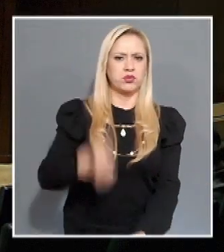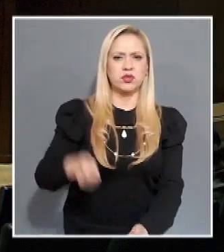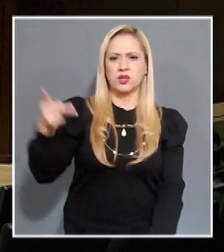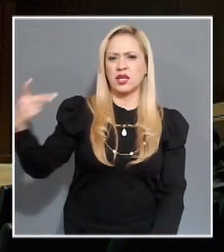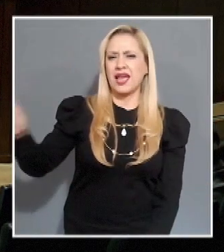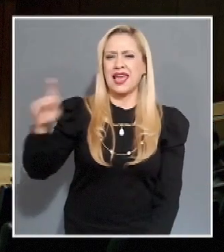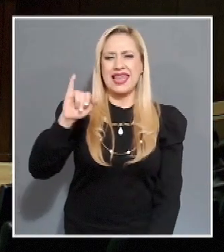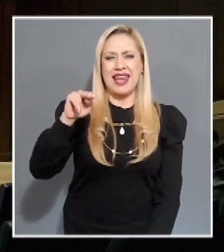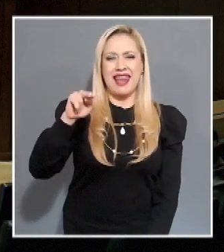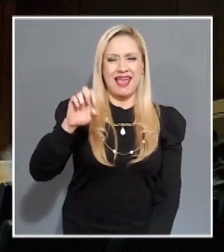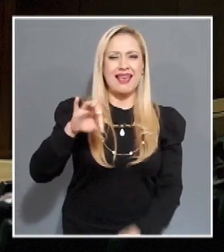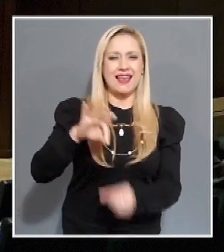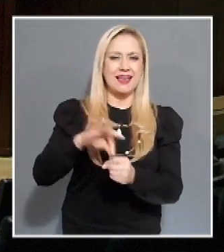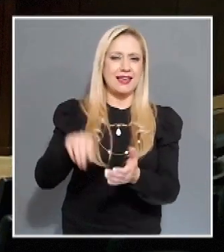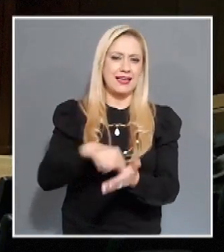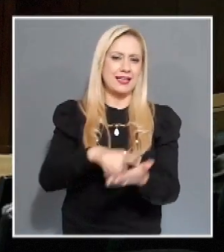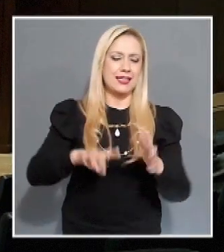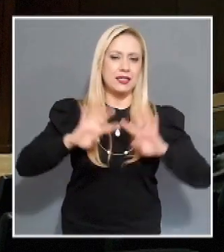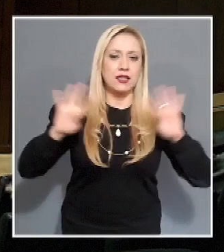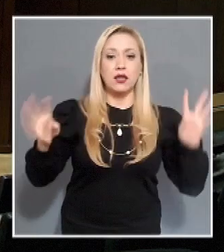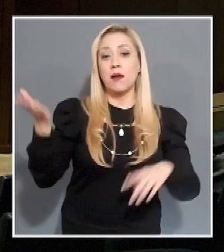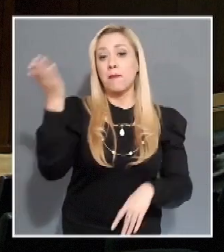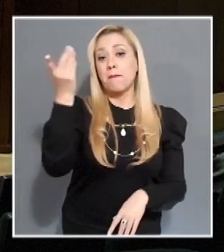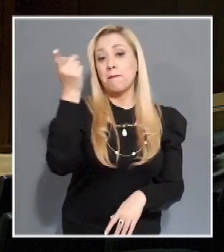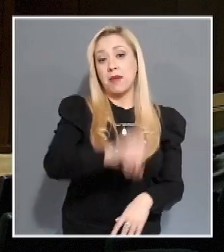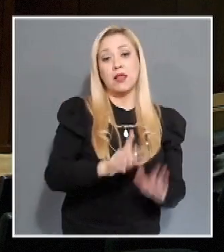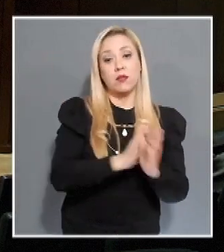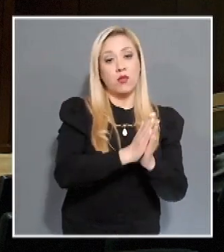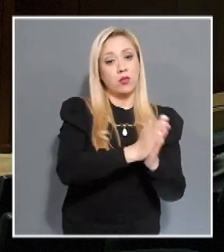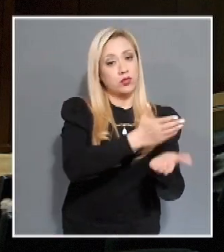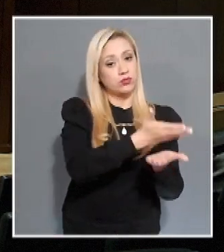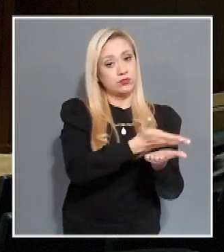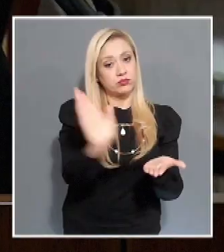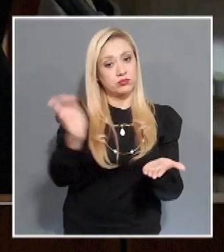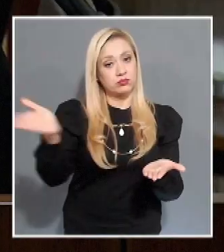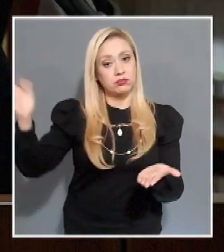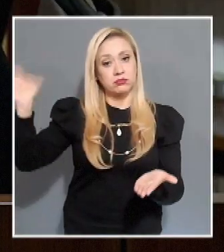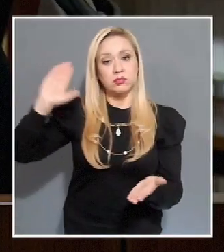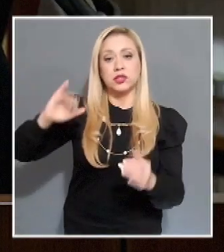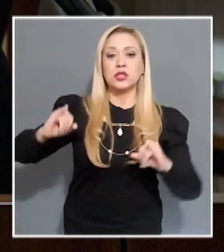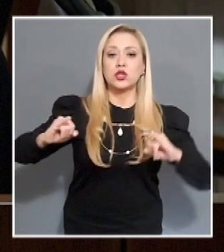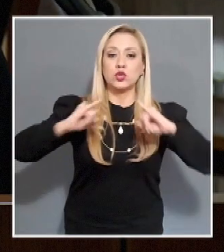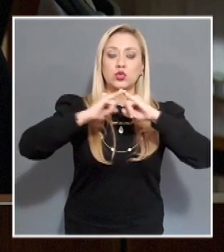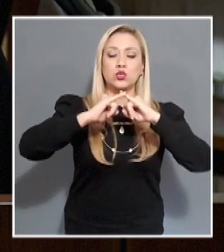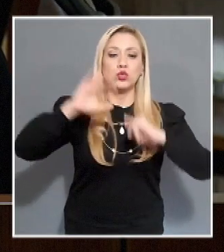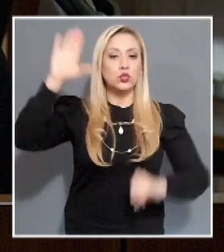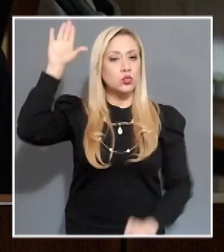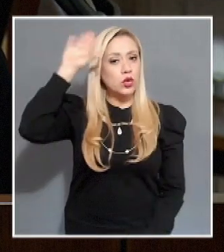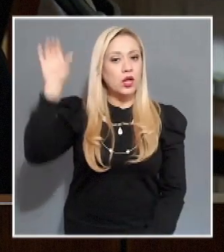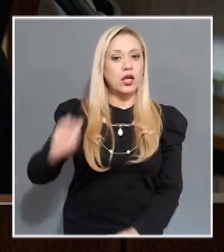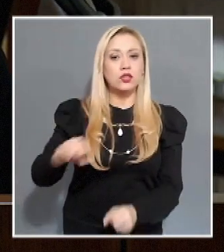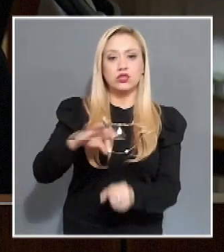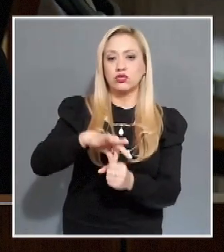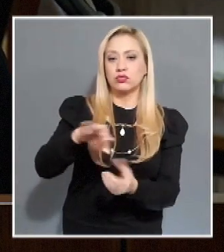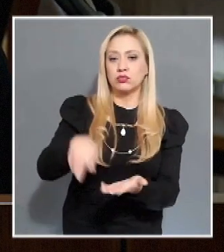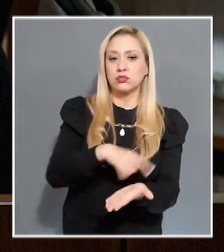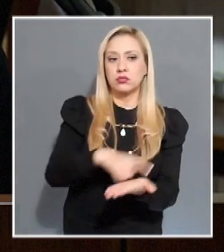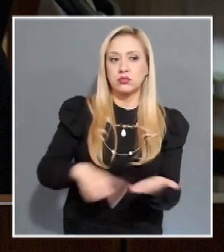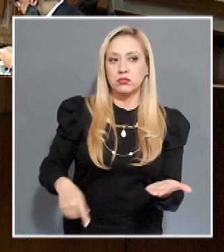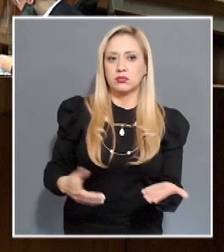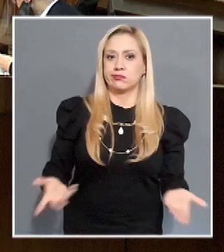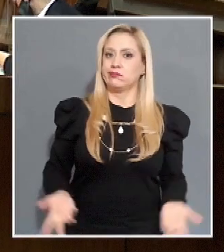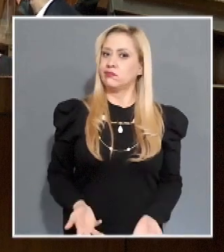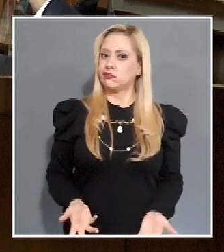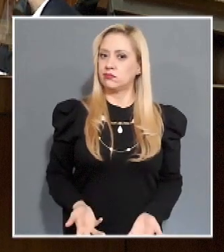ordenado la remoción de tres consejeros electorales del Instituto Morelense de Procesos Electorales y Participación Ciudadana.